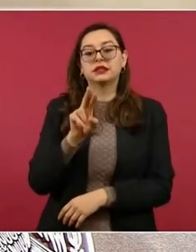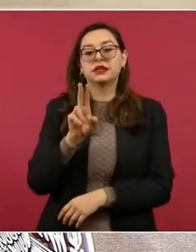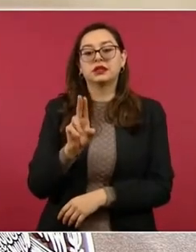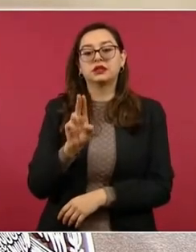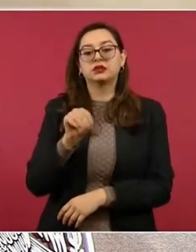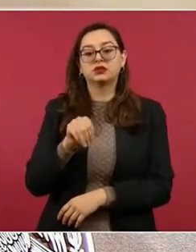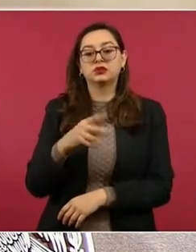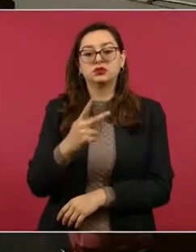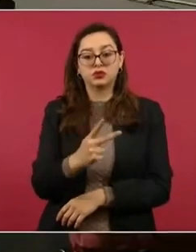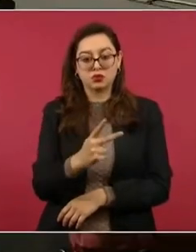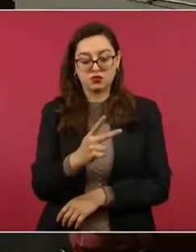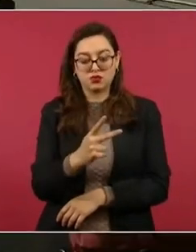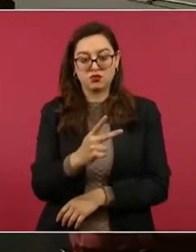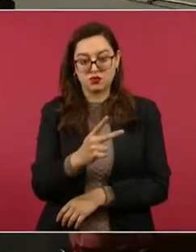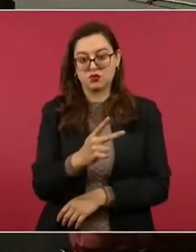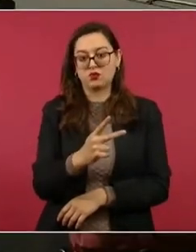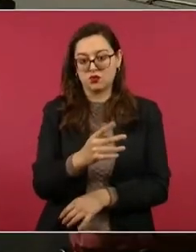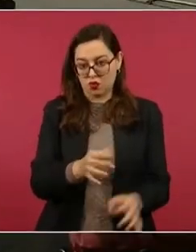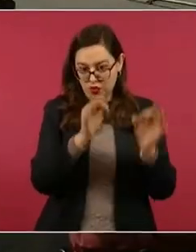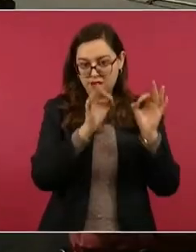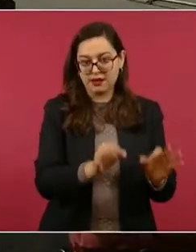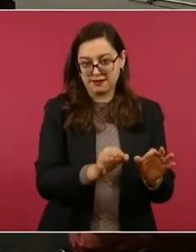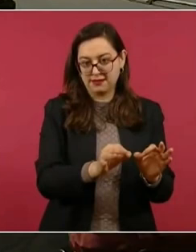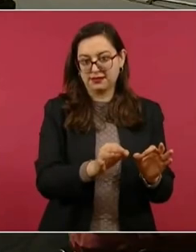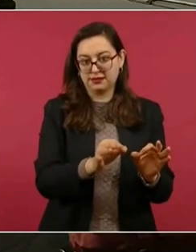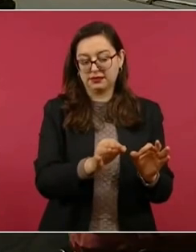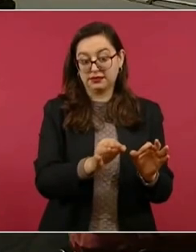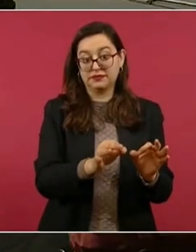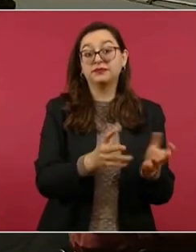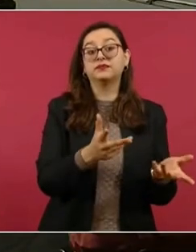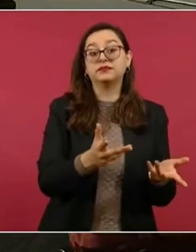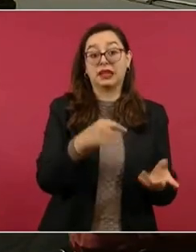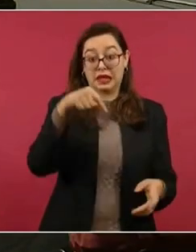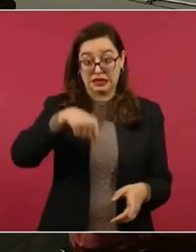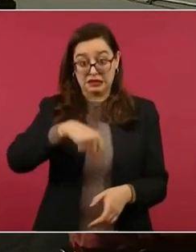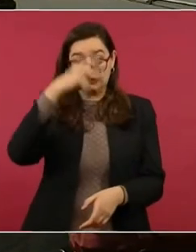O sea, que es un montaje.